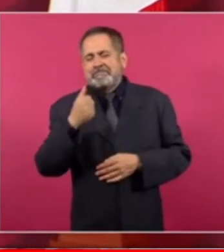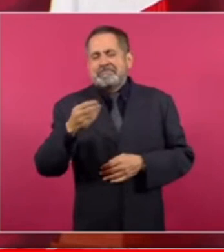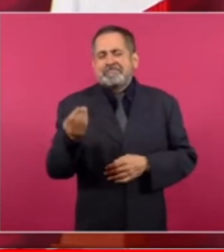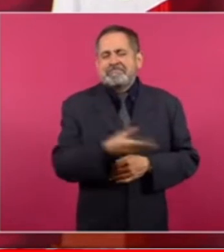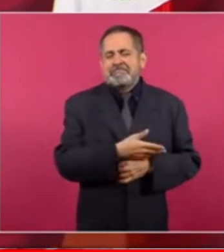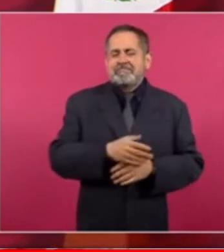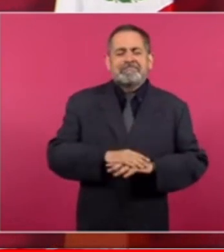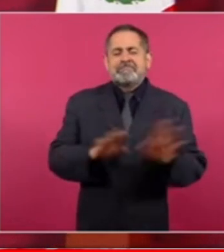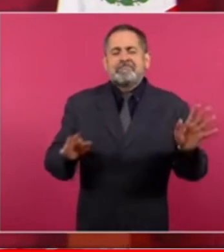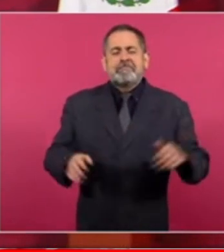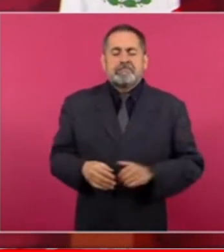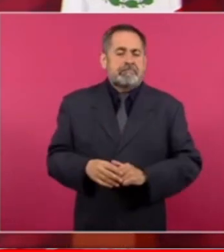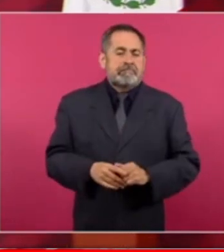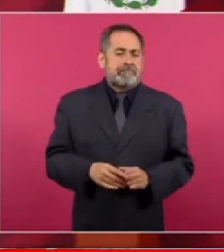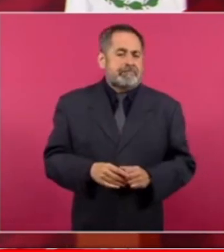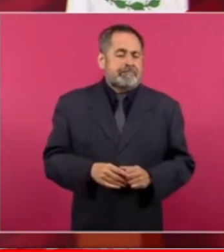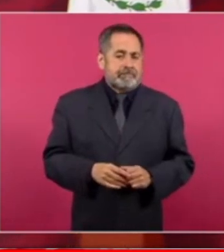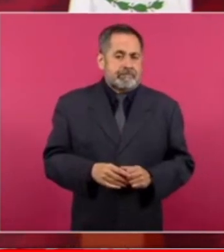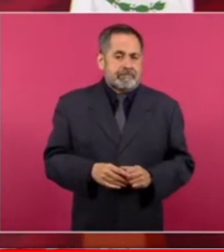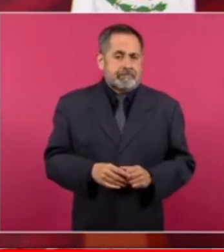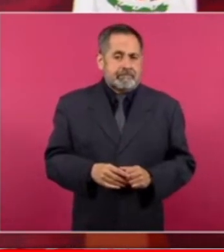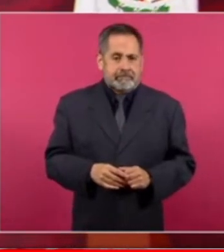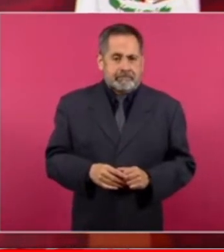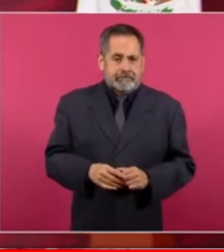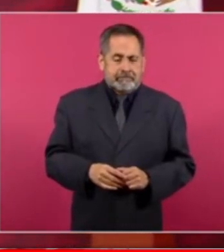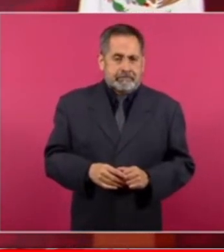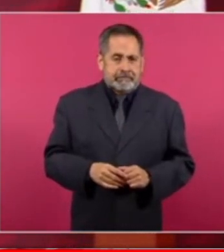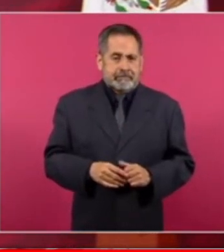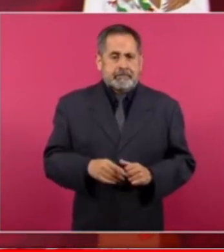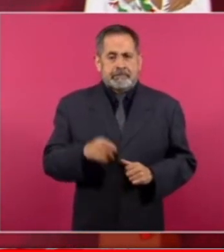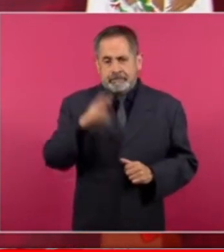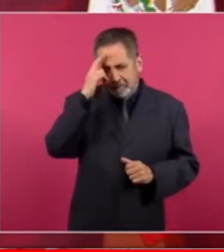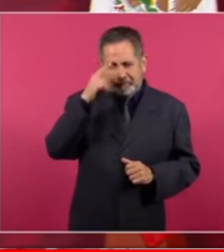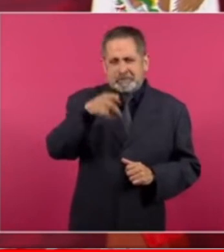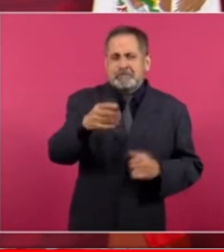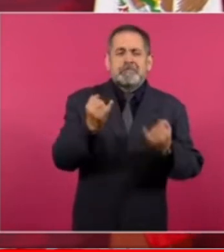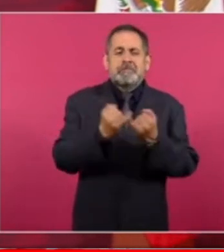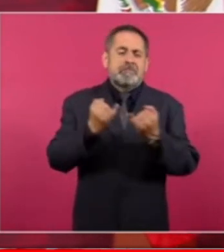porque es como cuando acarreaban antes